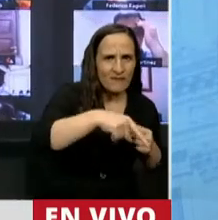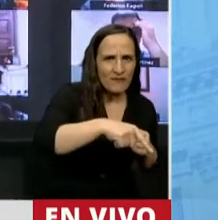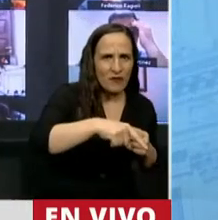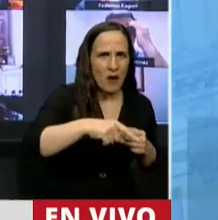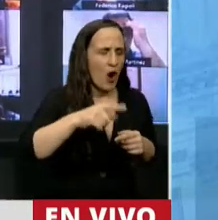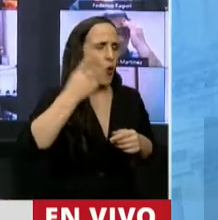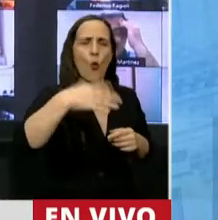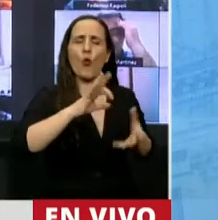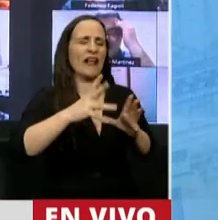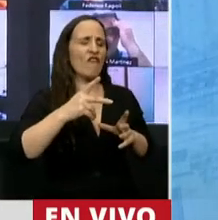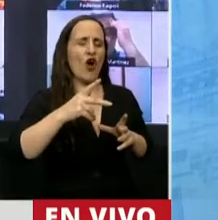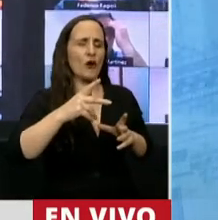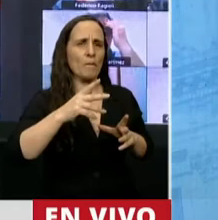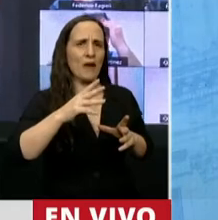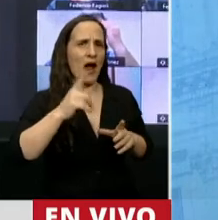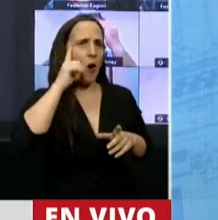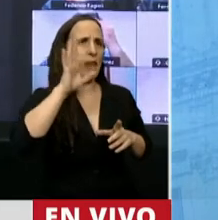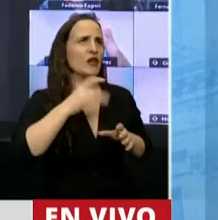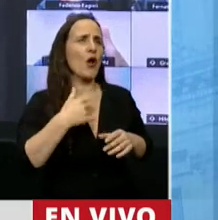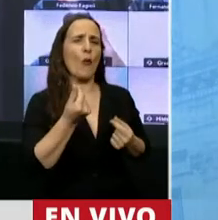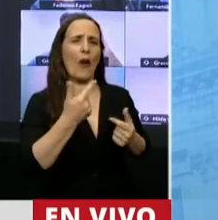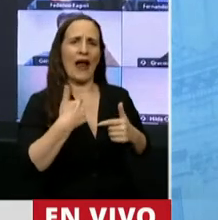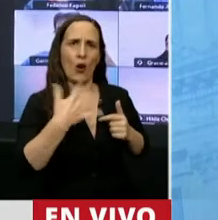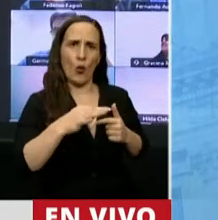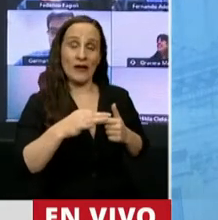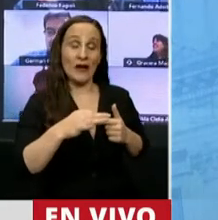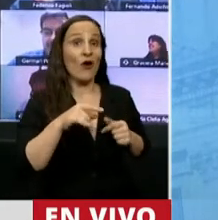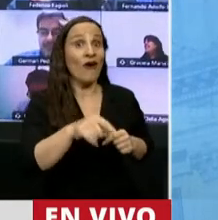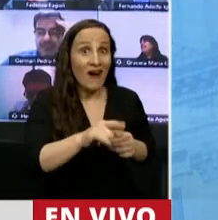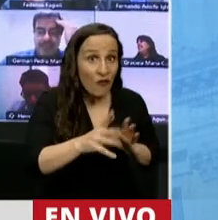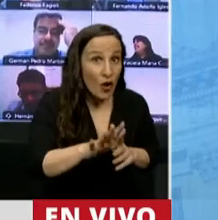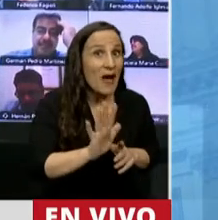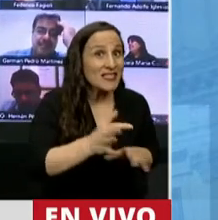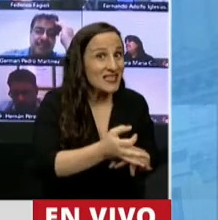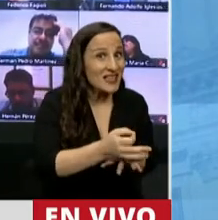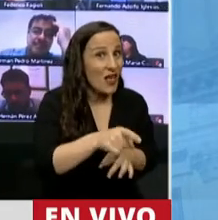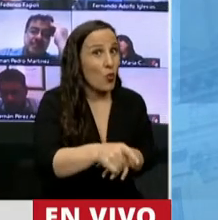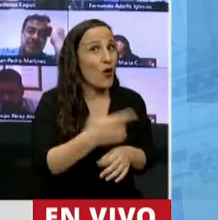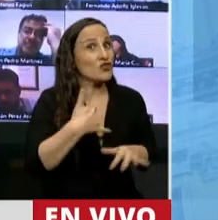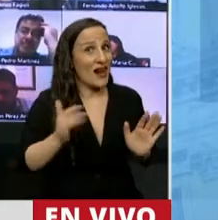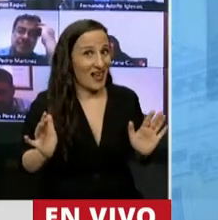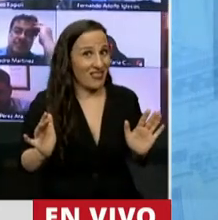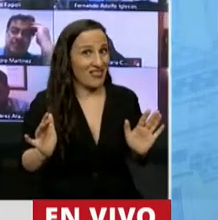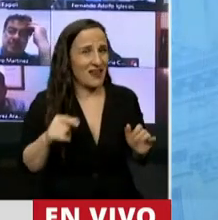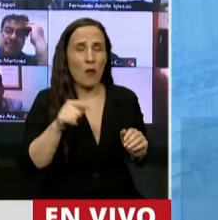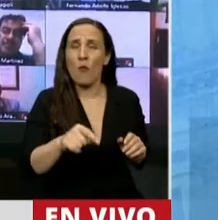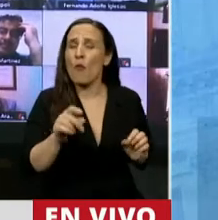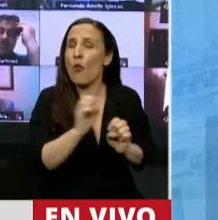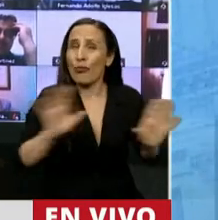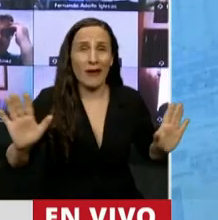esto es lo que está pasando en la escuela pública argentina. Es muy grave, es muy grave, porque además